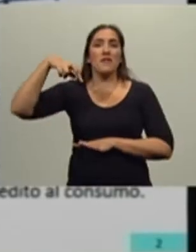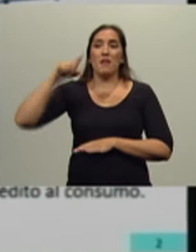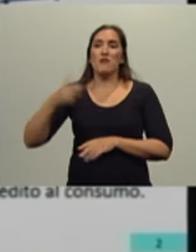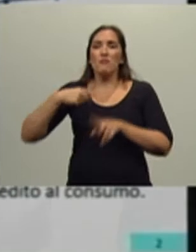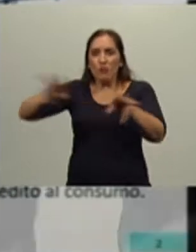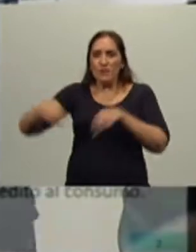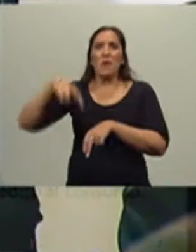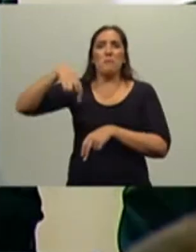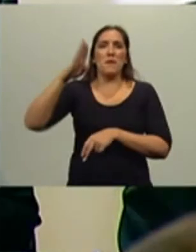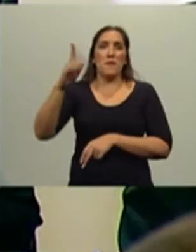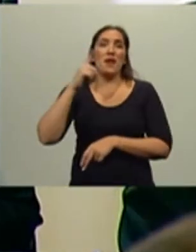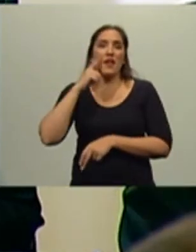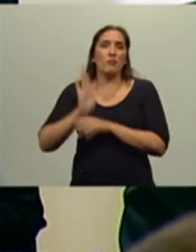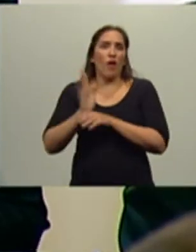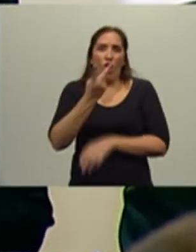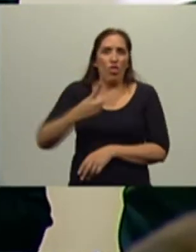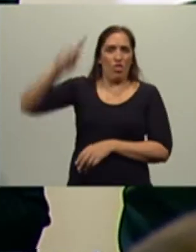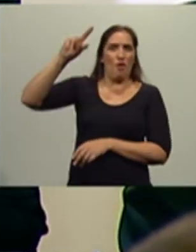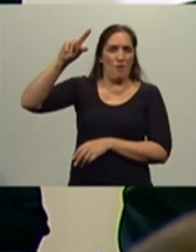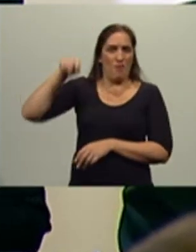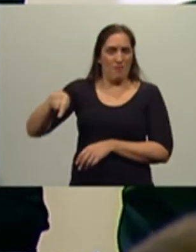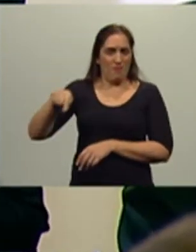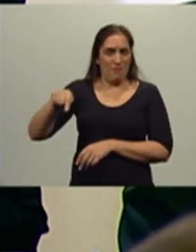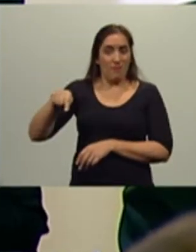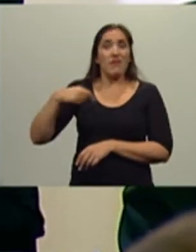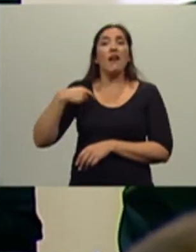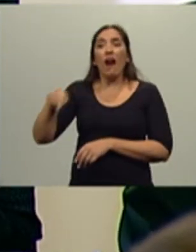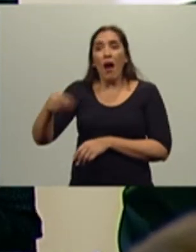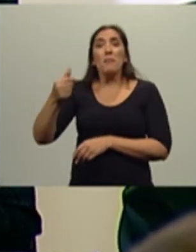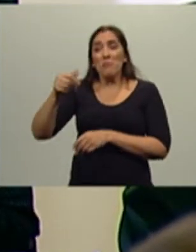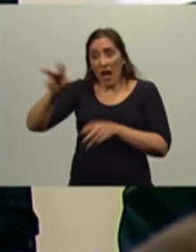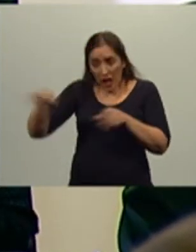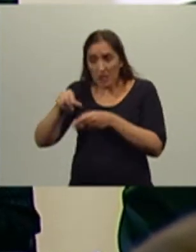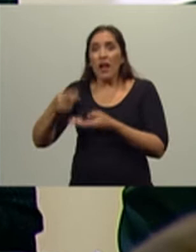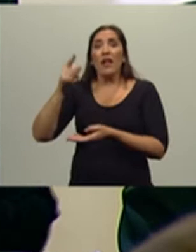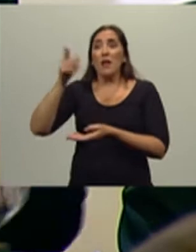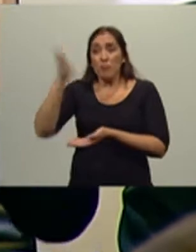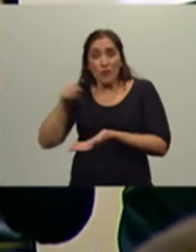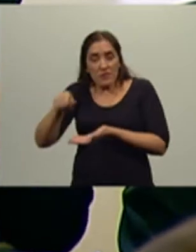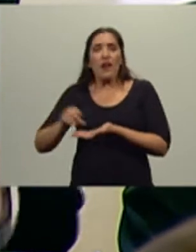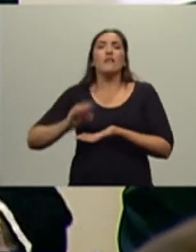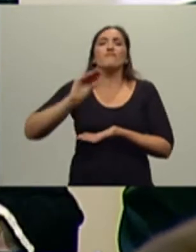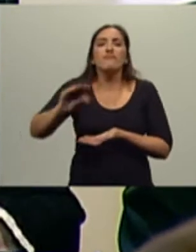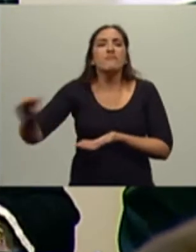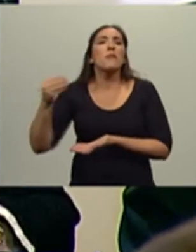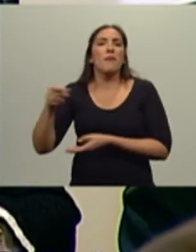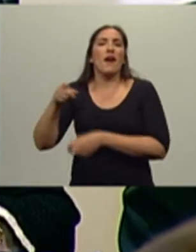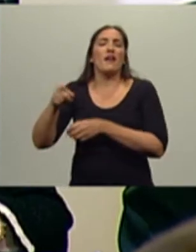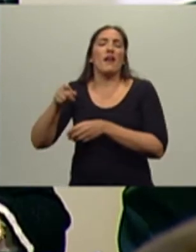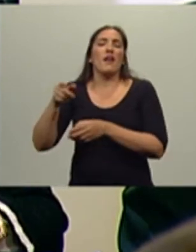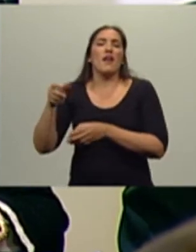que es el doble obviamente destinado al sector productivo y sostenido